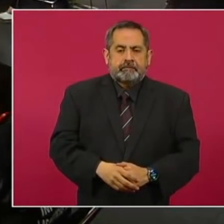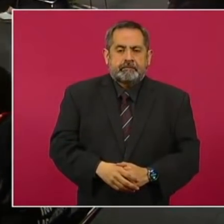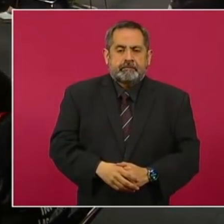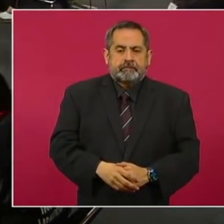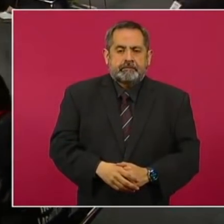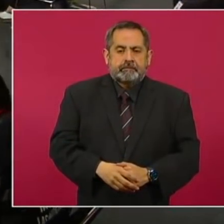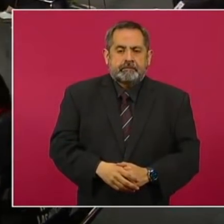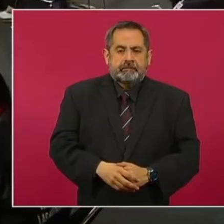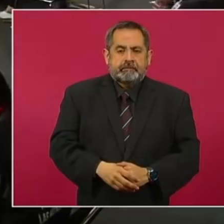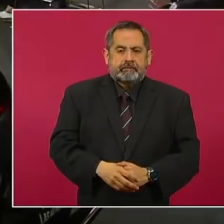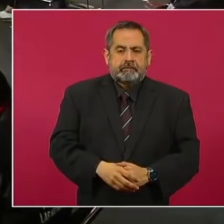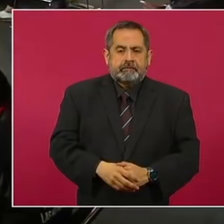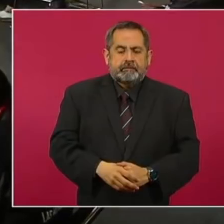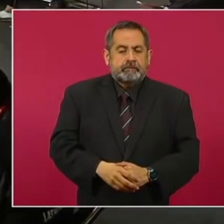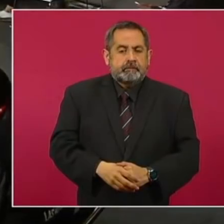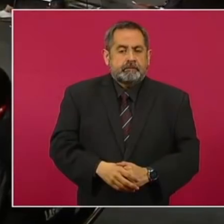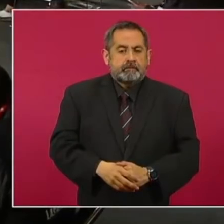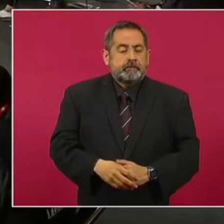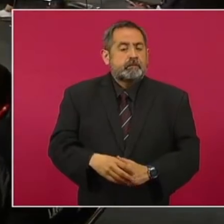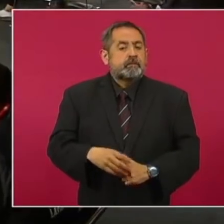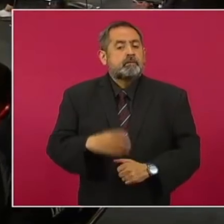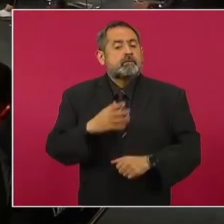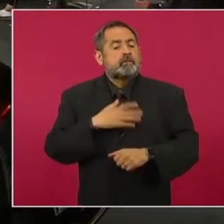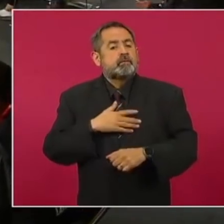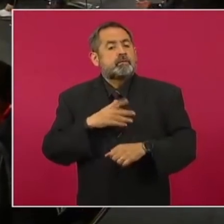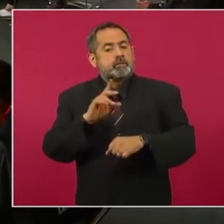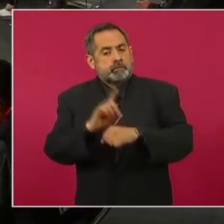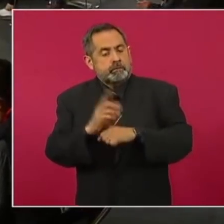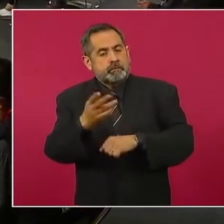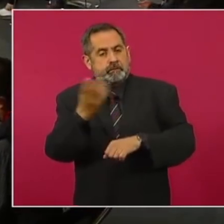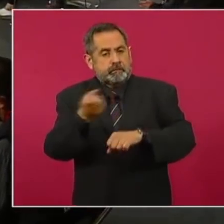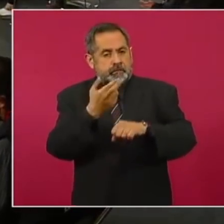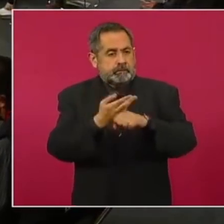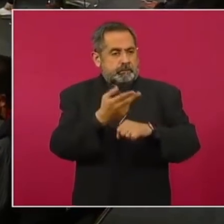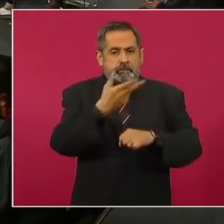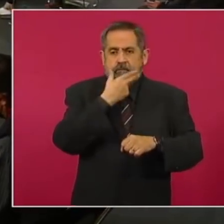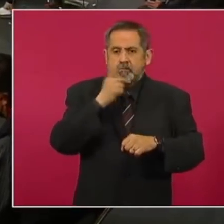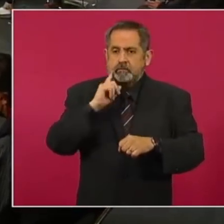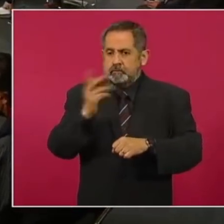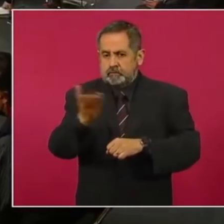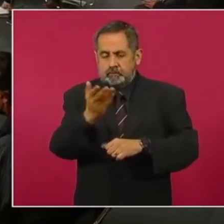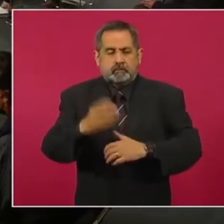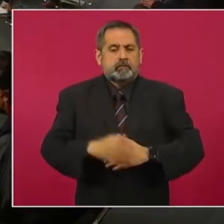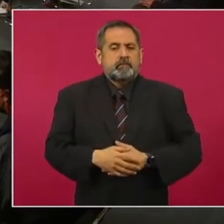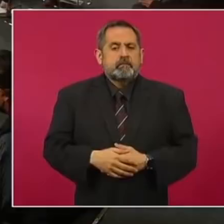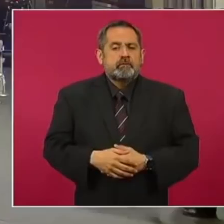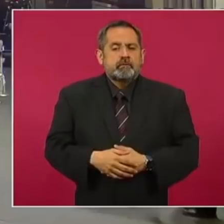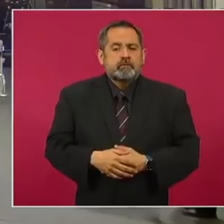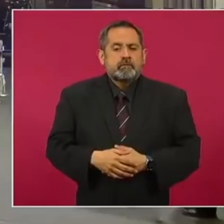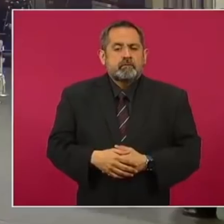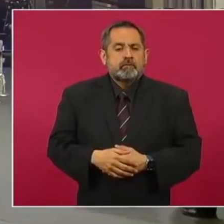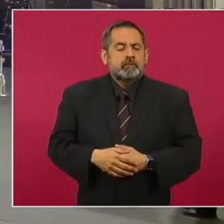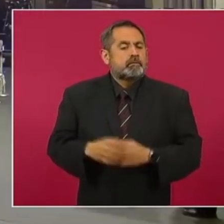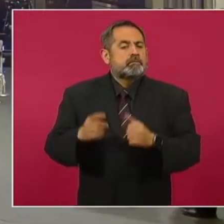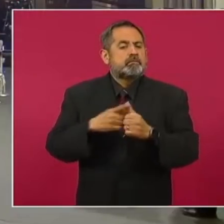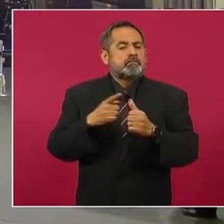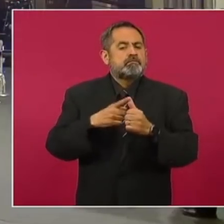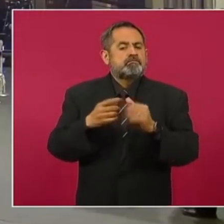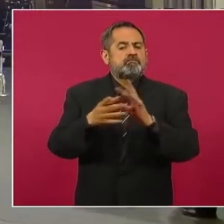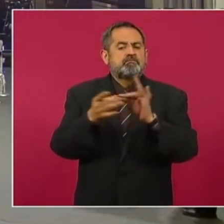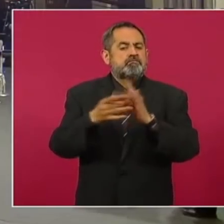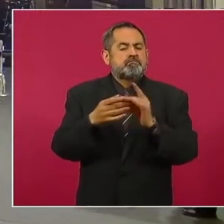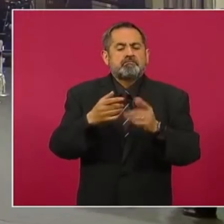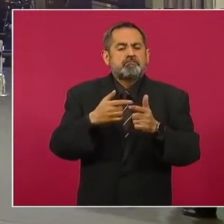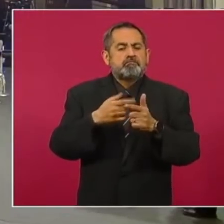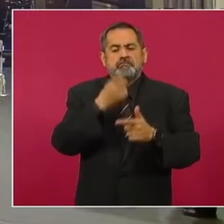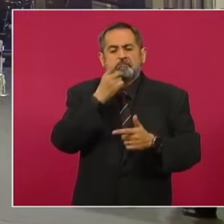¿Qué tal? Buen día, secretario, secretaria. En primer lugar, insistir en el tema de los